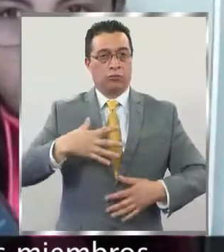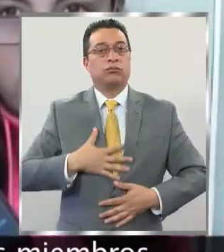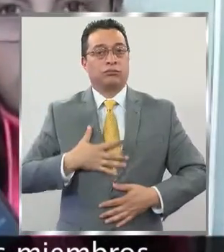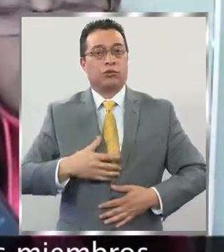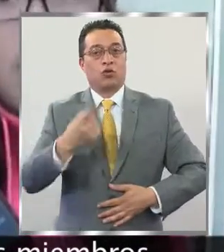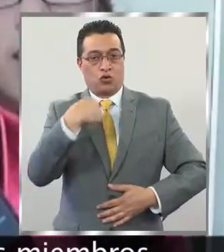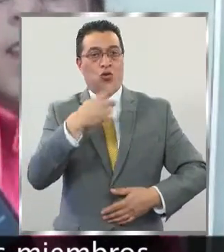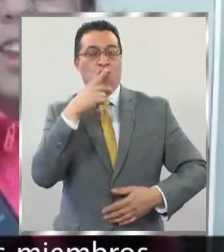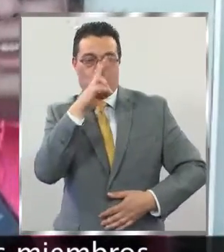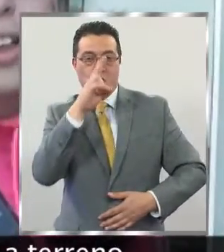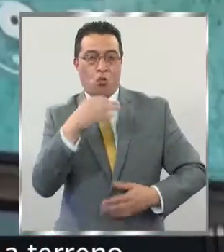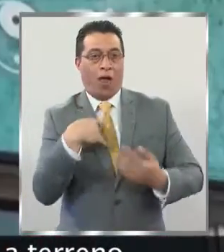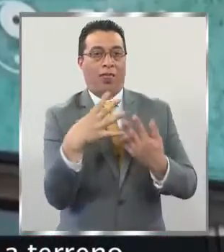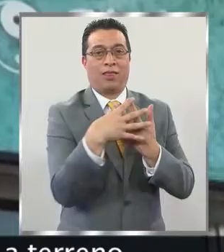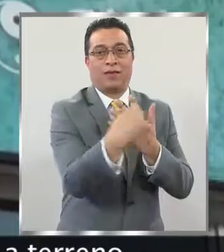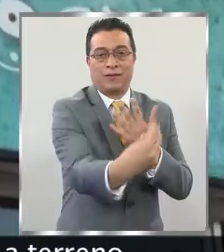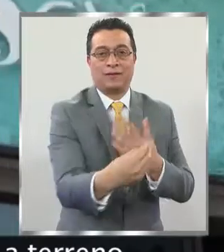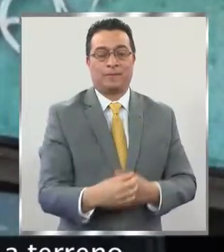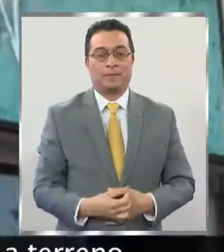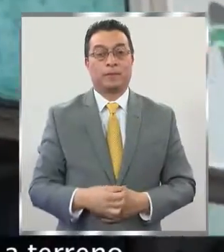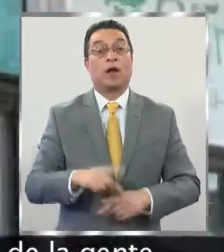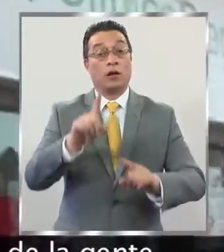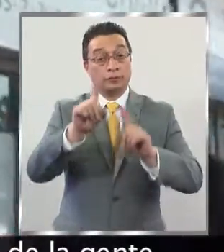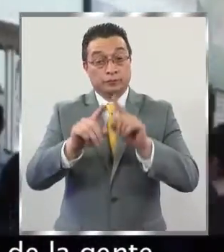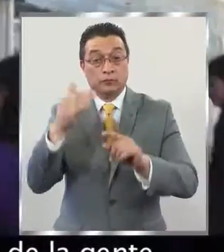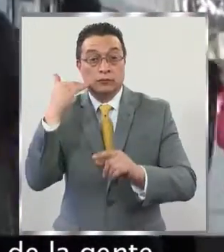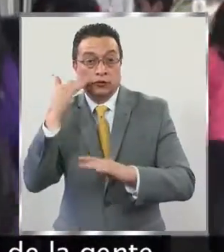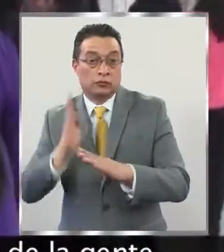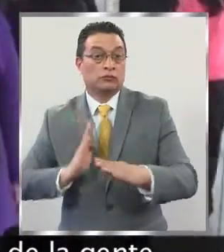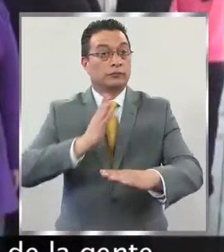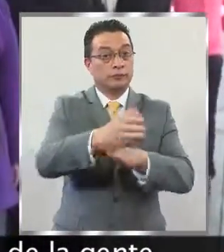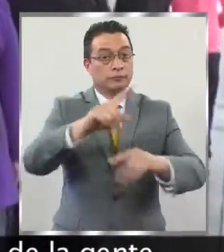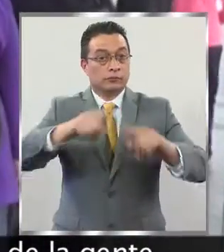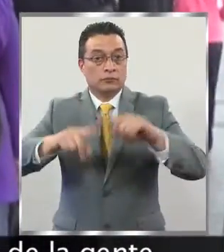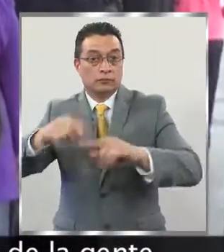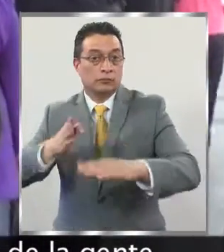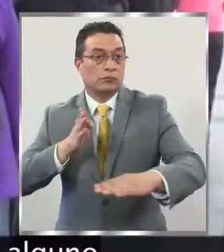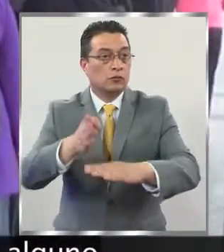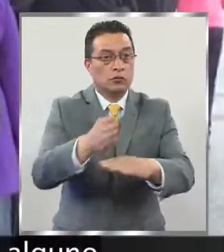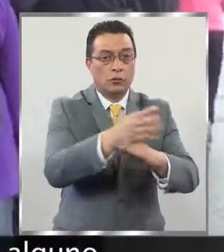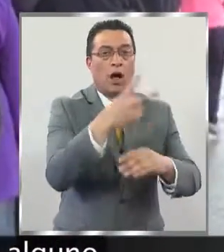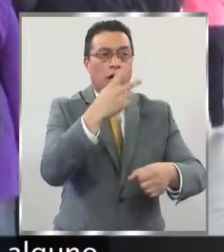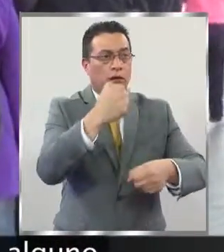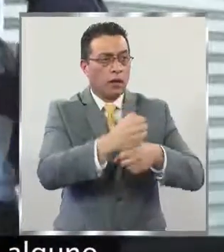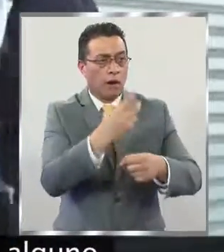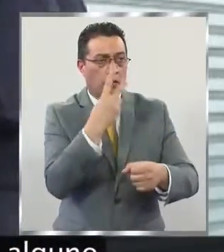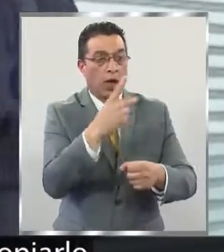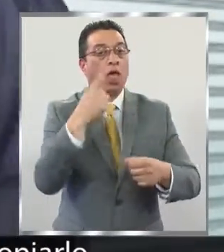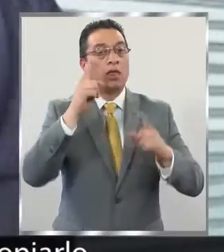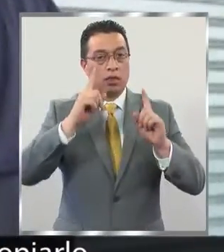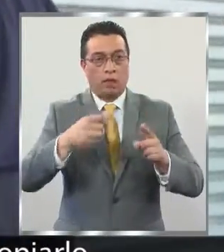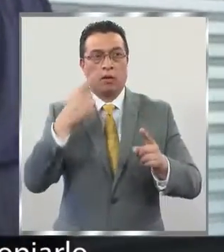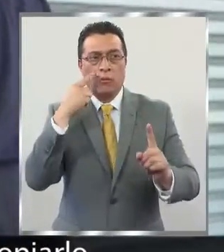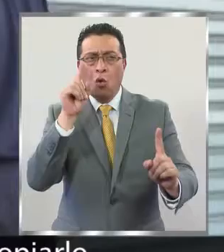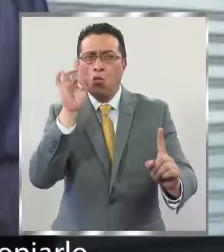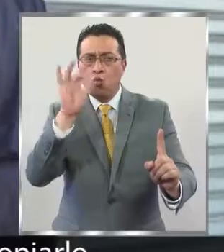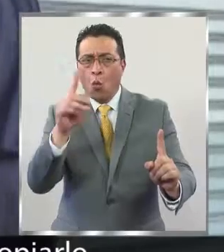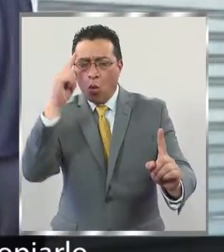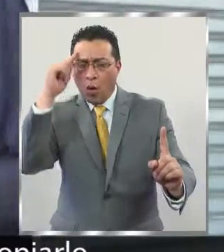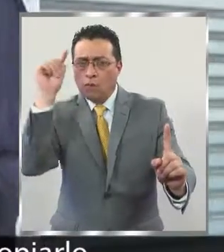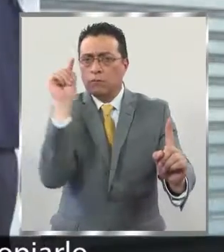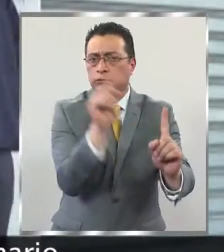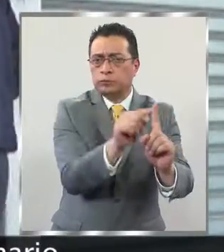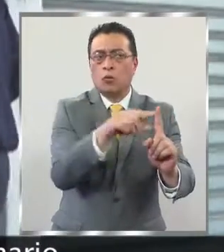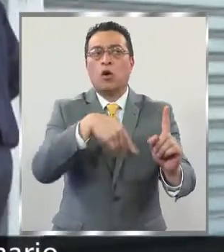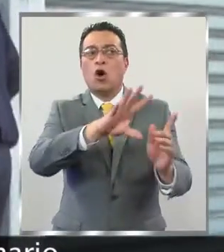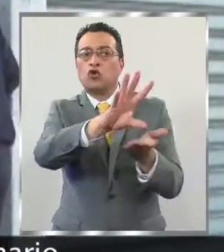uno de estos miembros. Los alumnos que salieron a terreno, aparte de conocer el trabajo de la gente, ellos deberán fijarse en alguno puntual, con